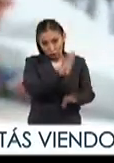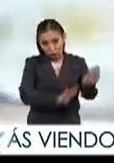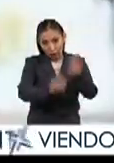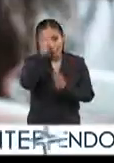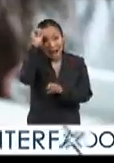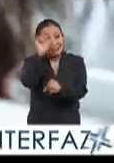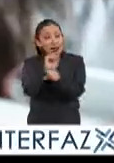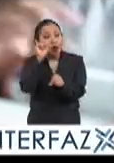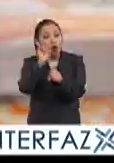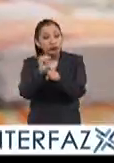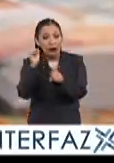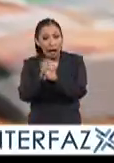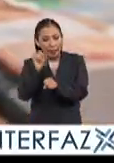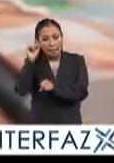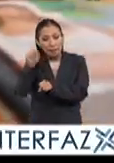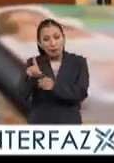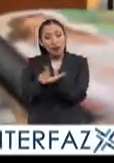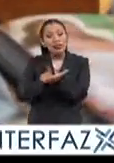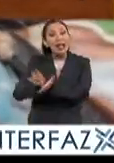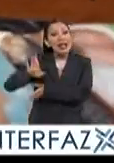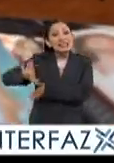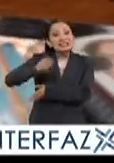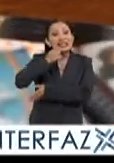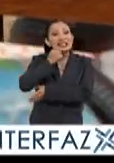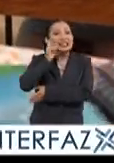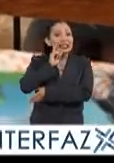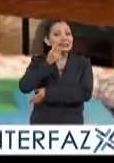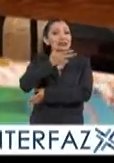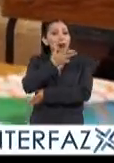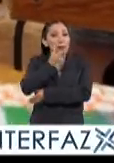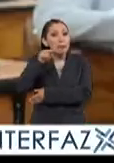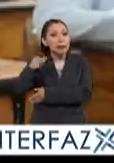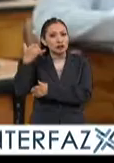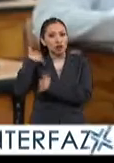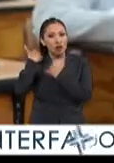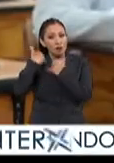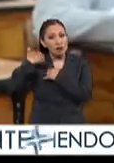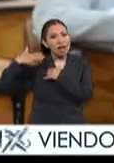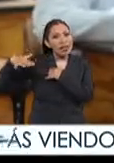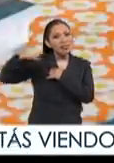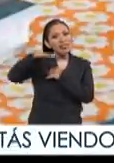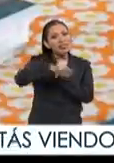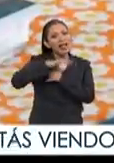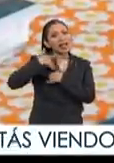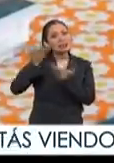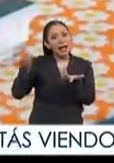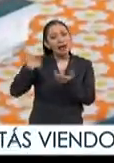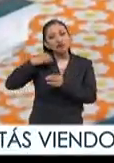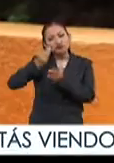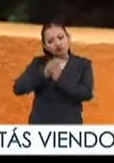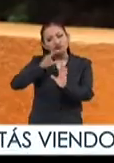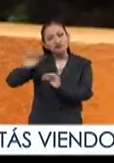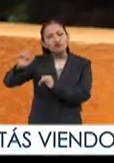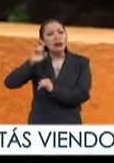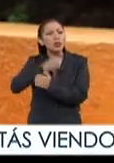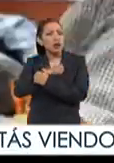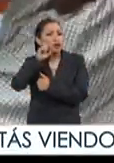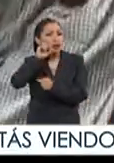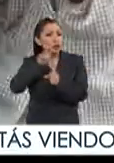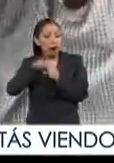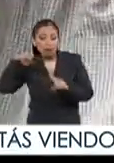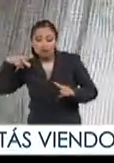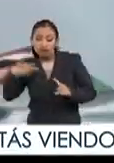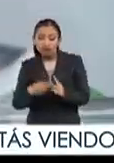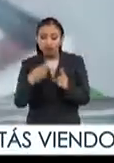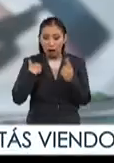parasecundaria responden al derecho de las niñas, niños, adolescentes y jóvenes de recibir educación sexual desde una